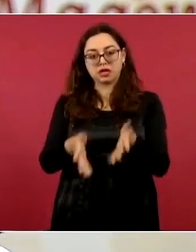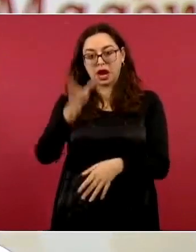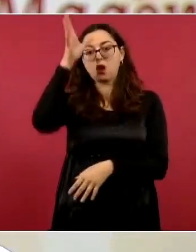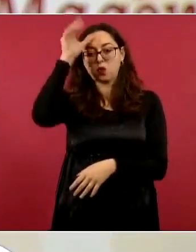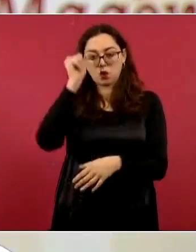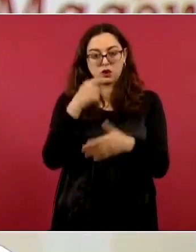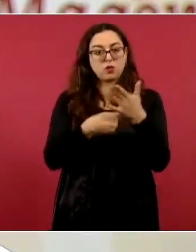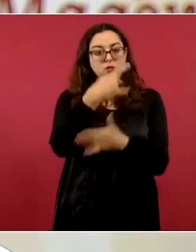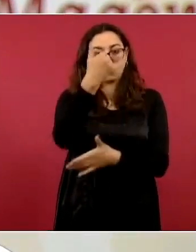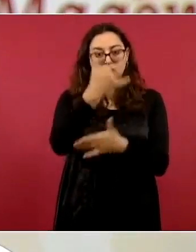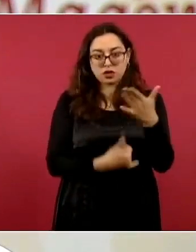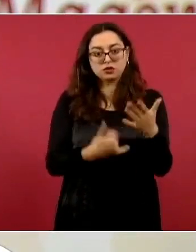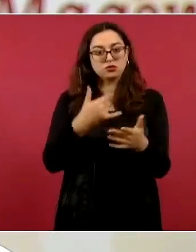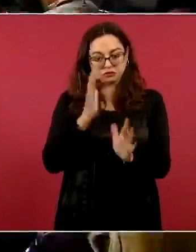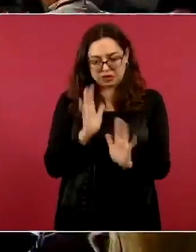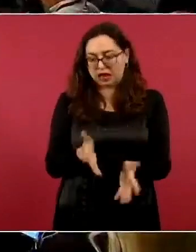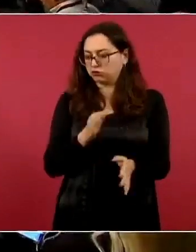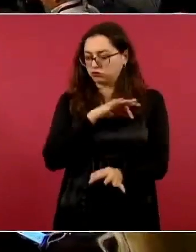proyectos. Ahí estamos.